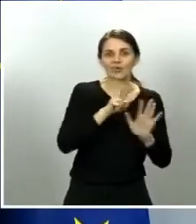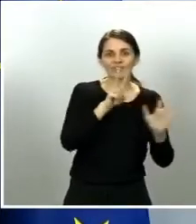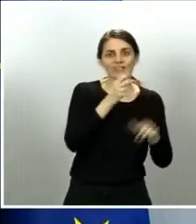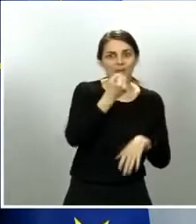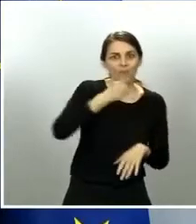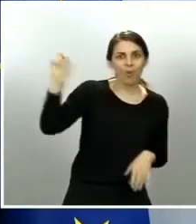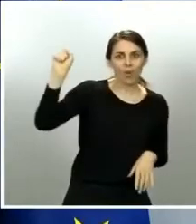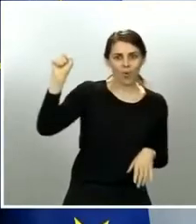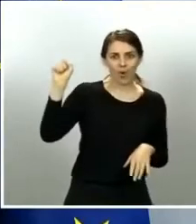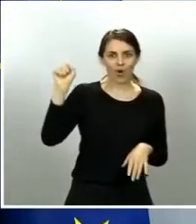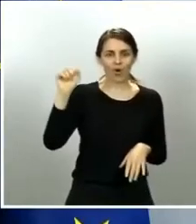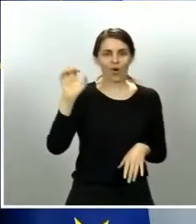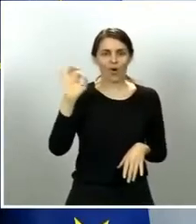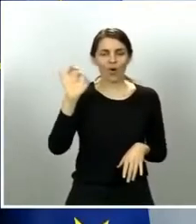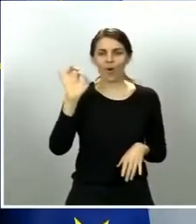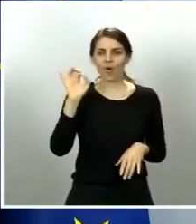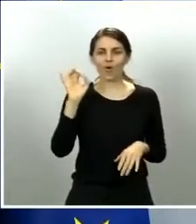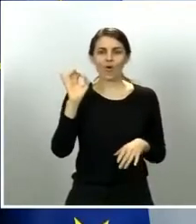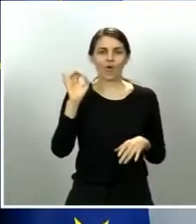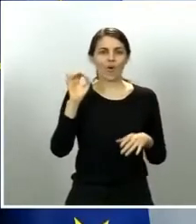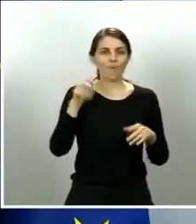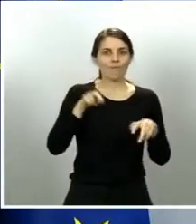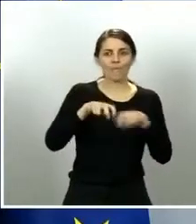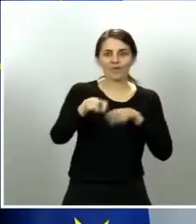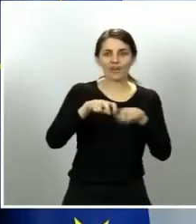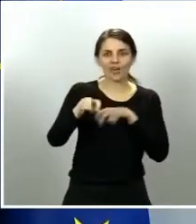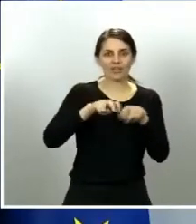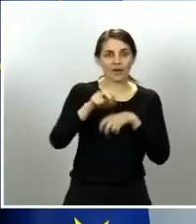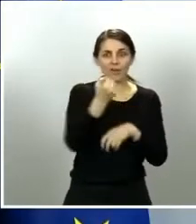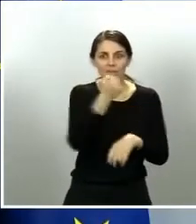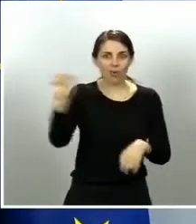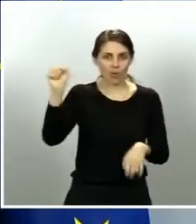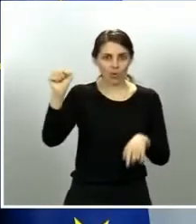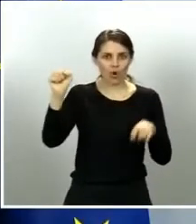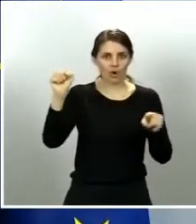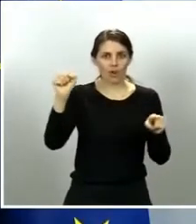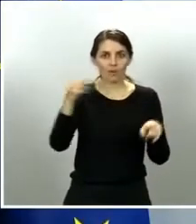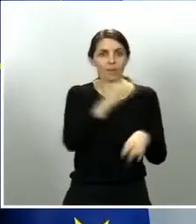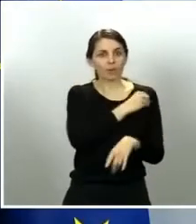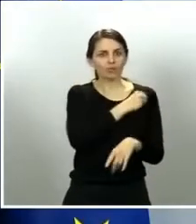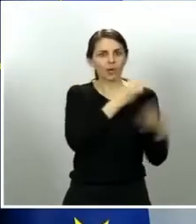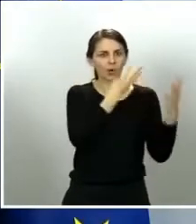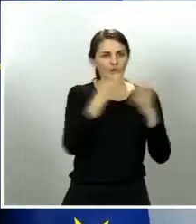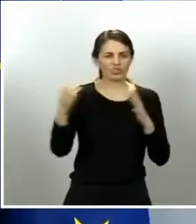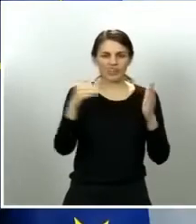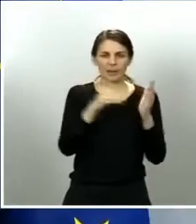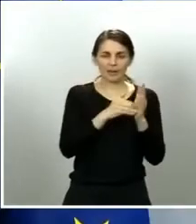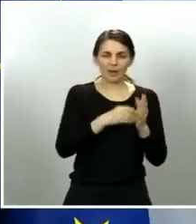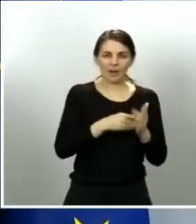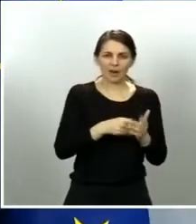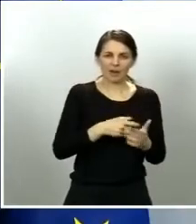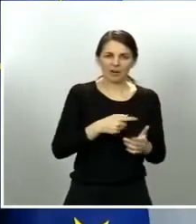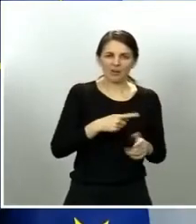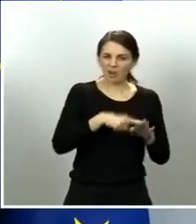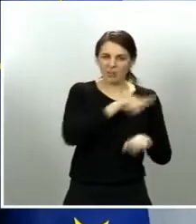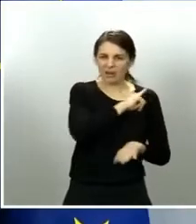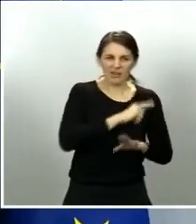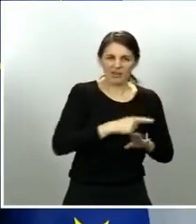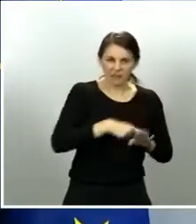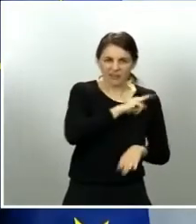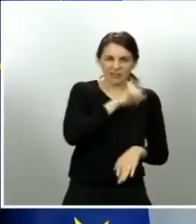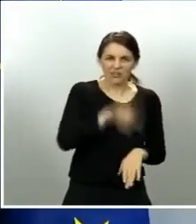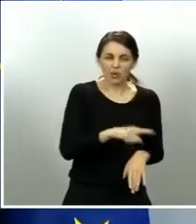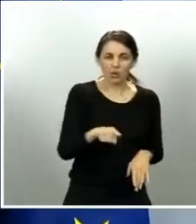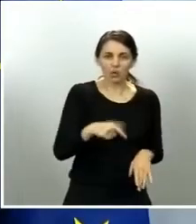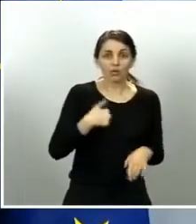todo lo relacionado con la movilidad. Y yo he pensado, los agentes de la autoridad, las fuerzas y cuerpos,